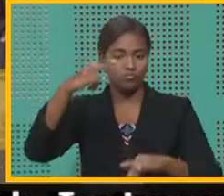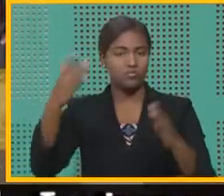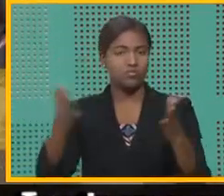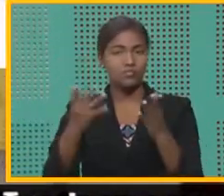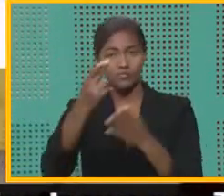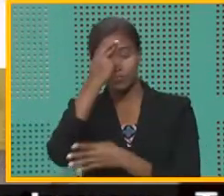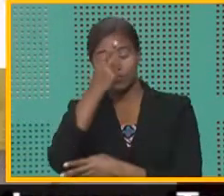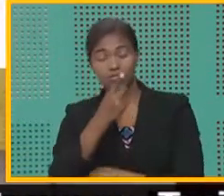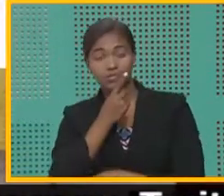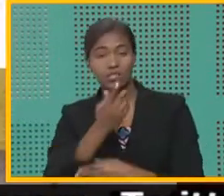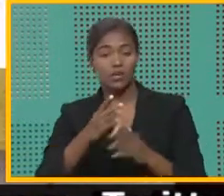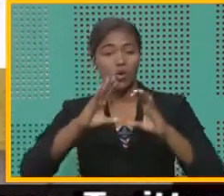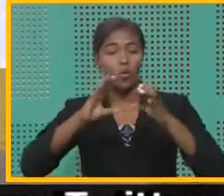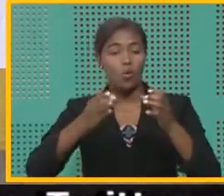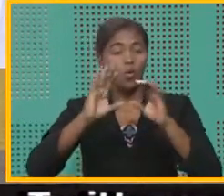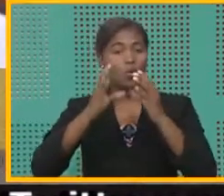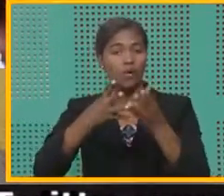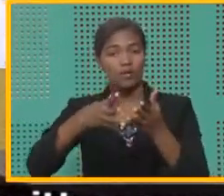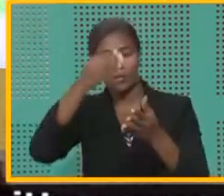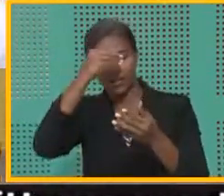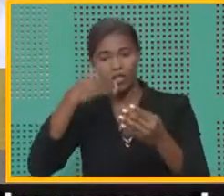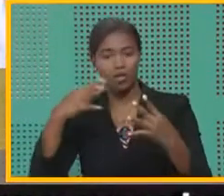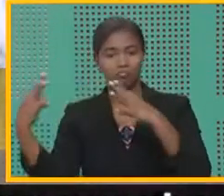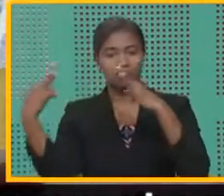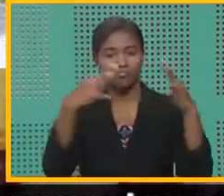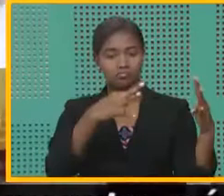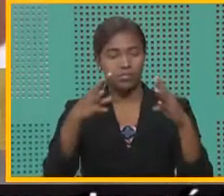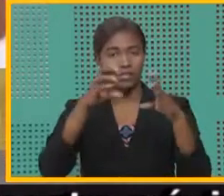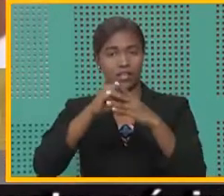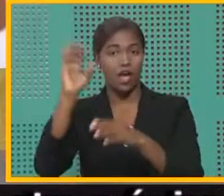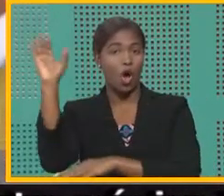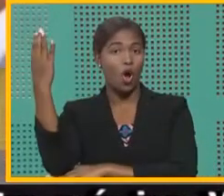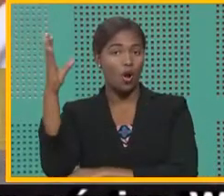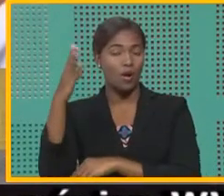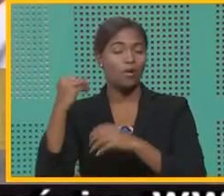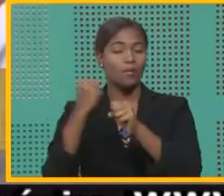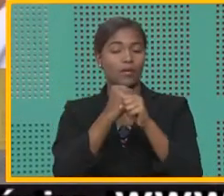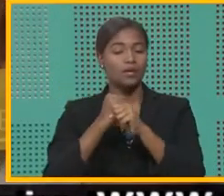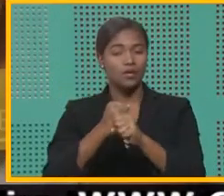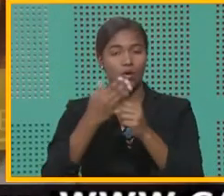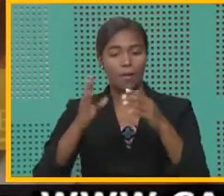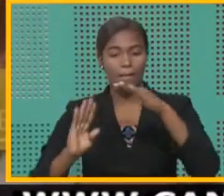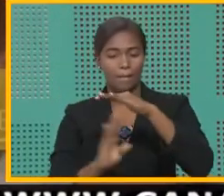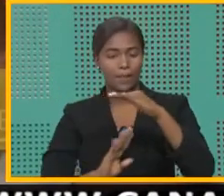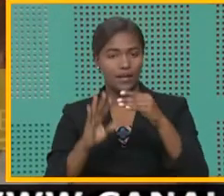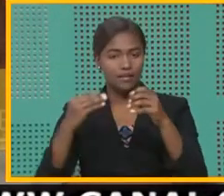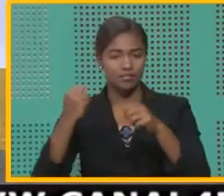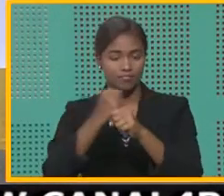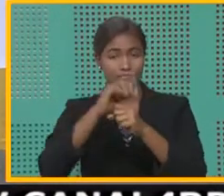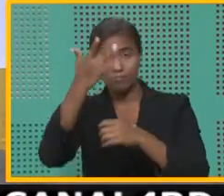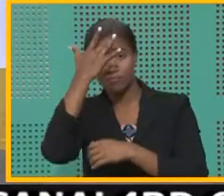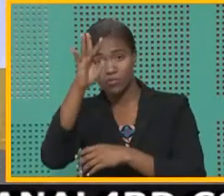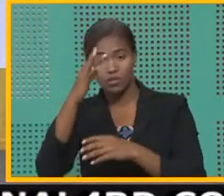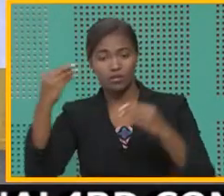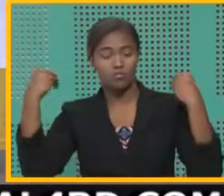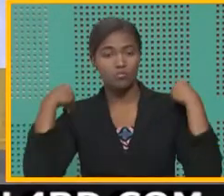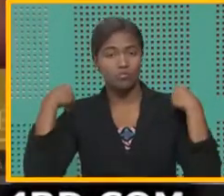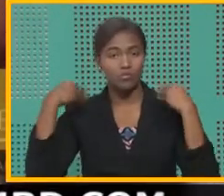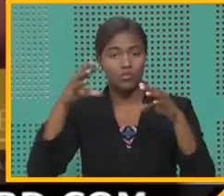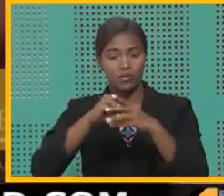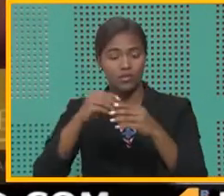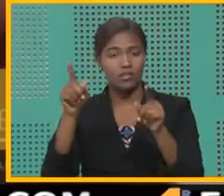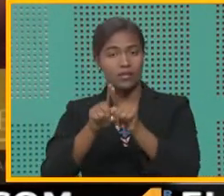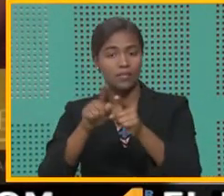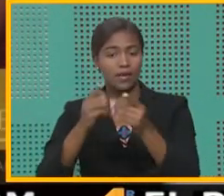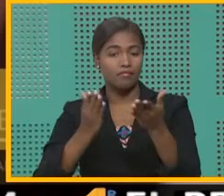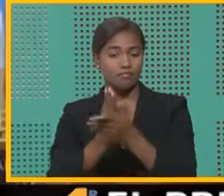Dominicana, curso avanzado de combate en la República de Colombia, protección curso básico de inteligencia, ejercicios en la frontera y